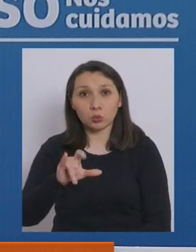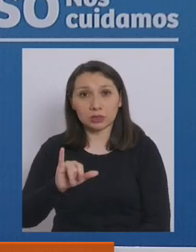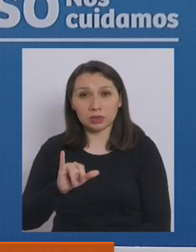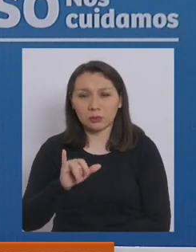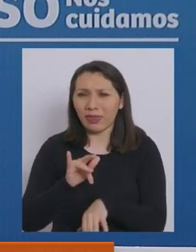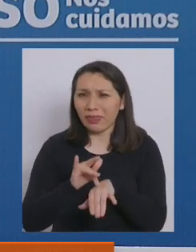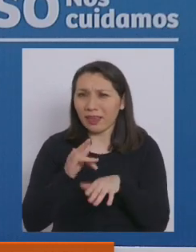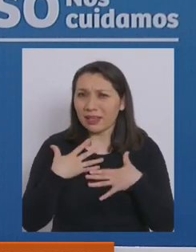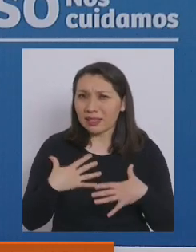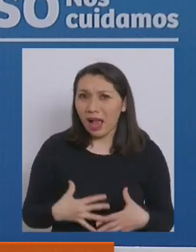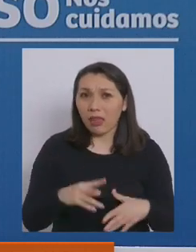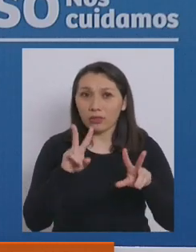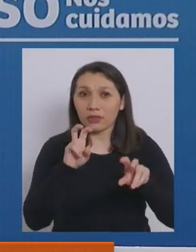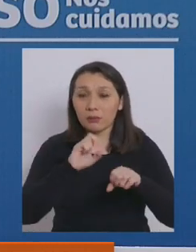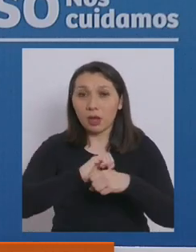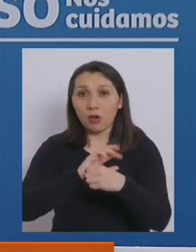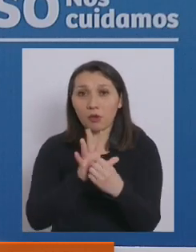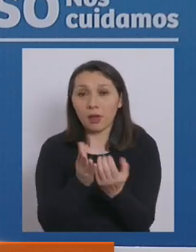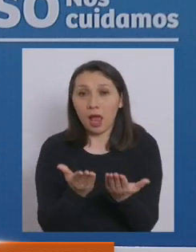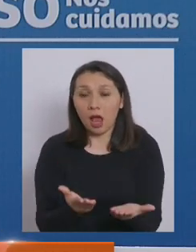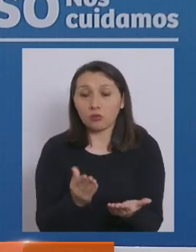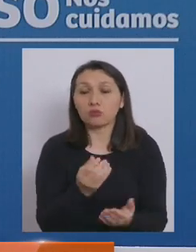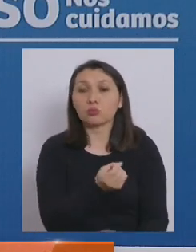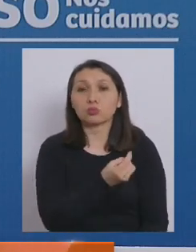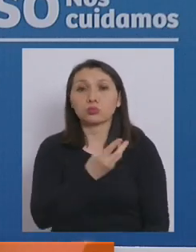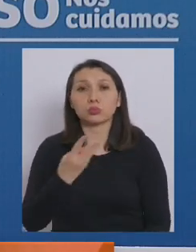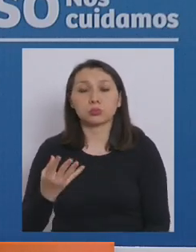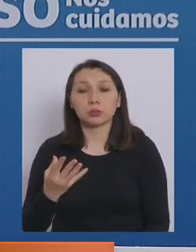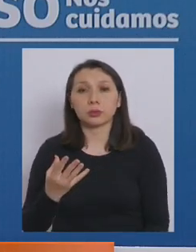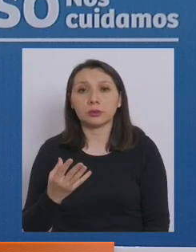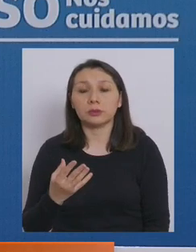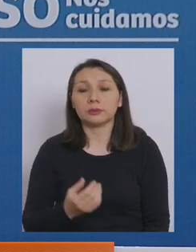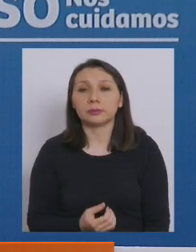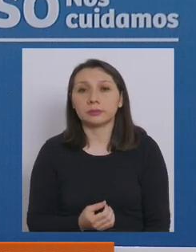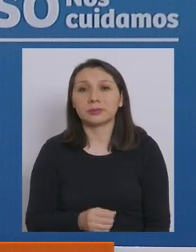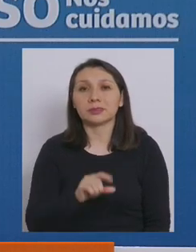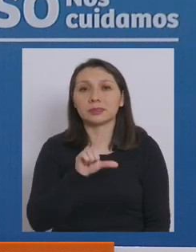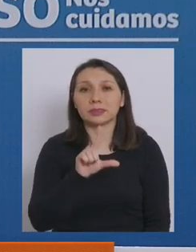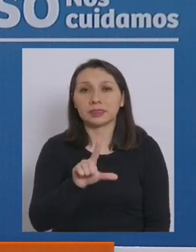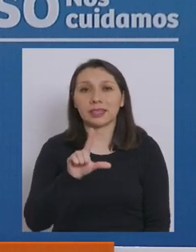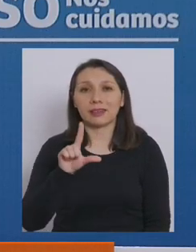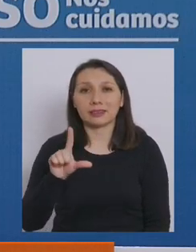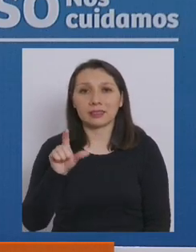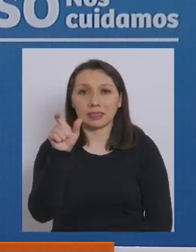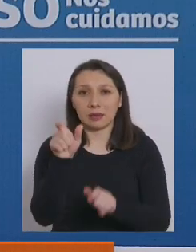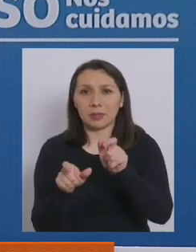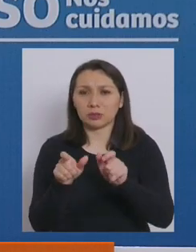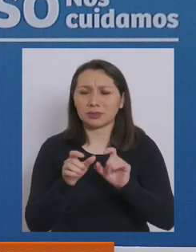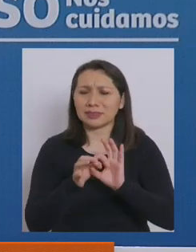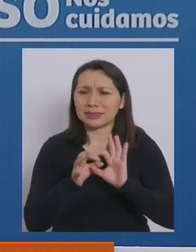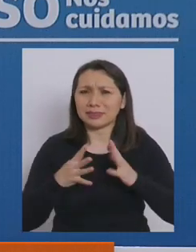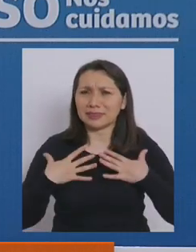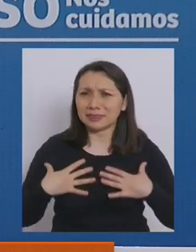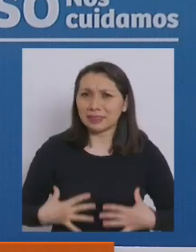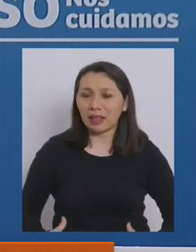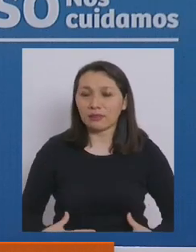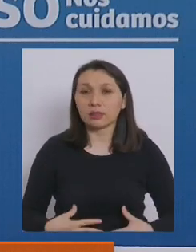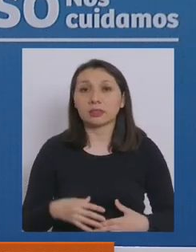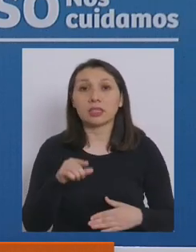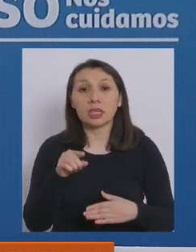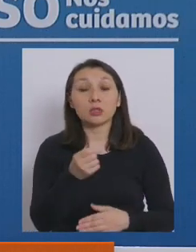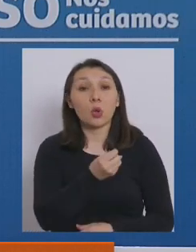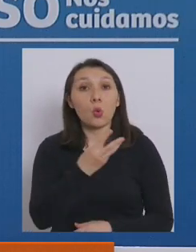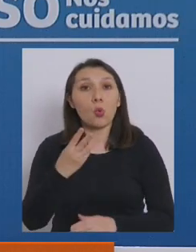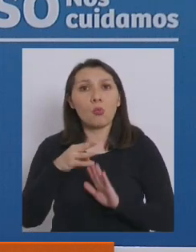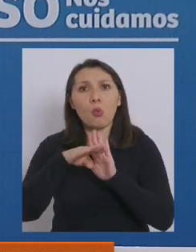de hoy por COVID-19 alcanzaron a la cifra de 77 pacientes críticos. Esta es la